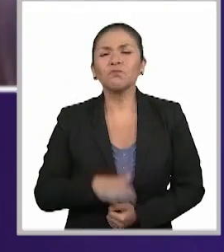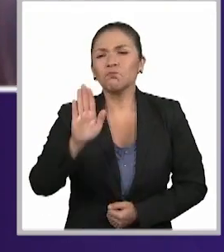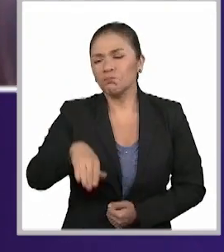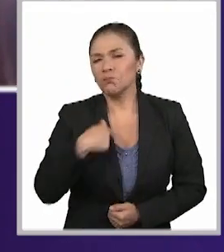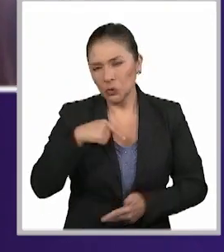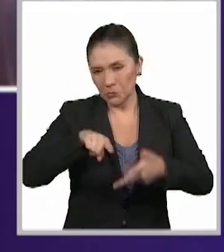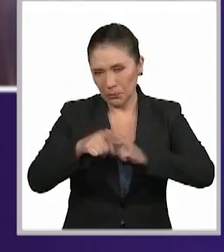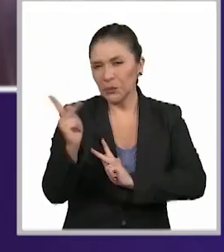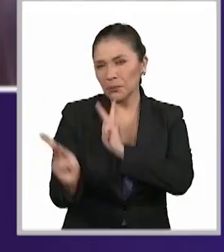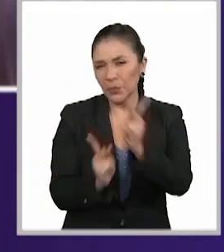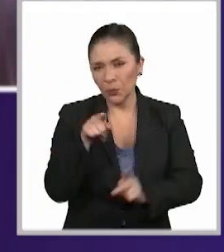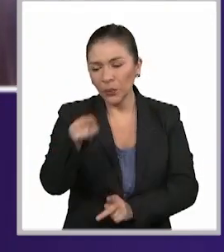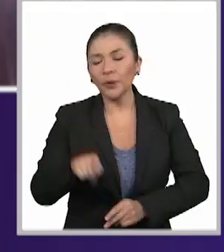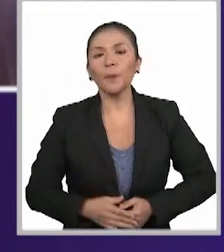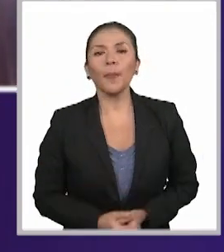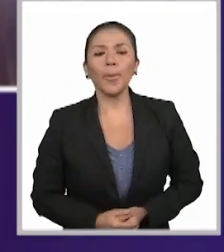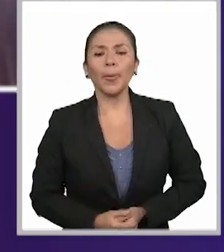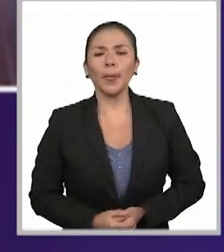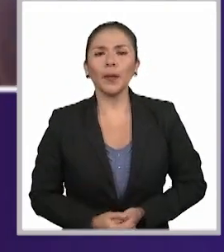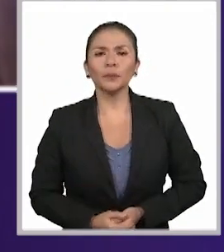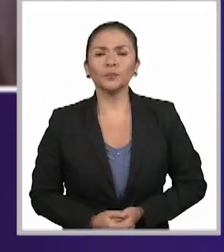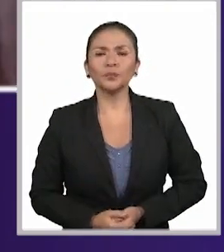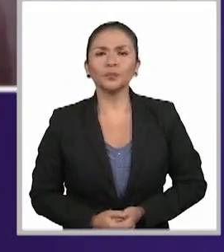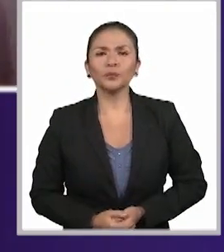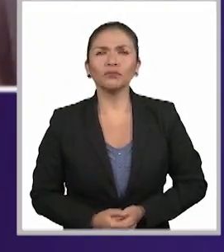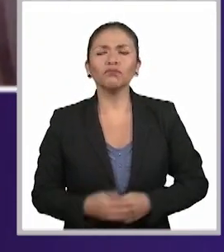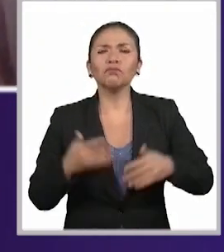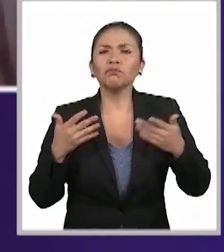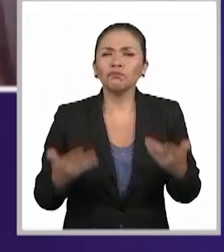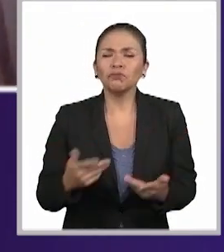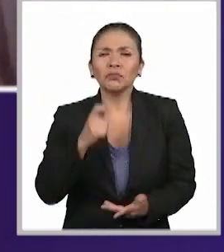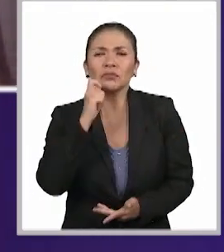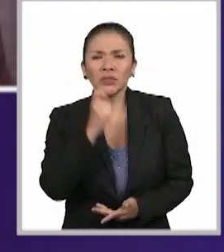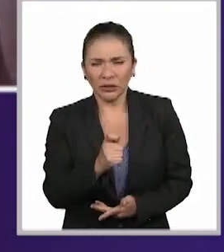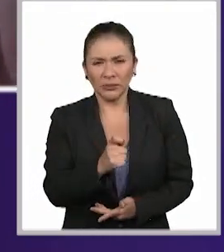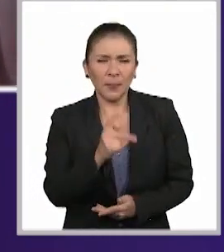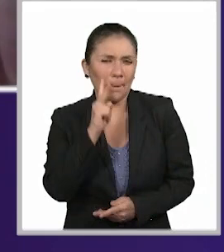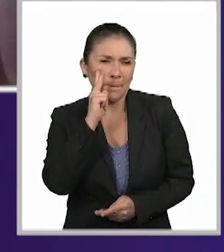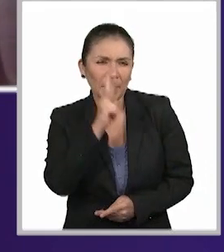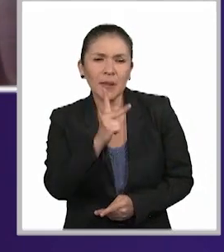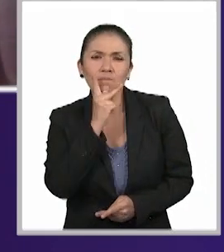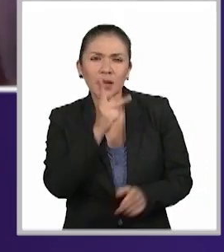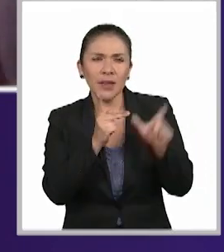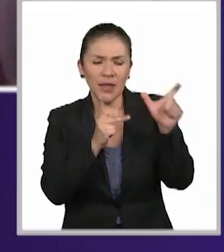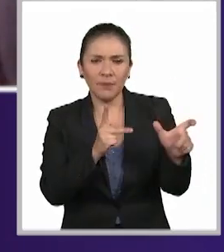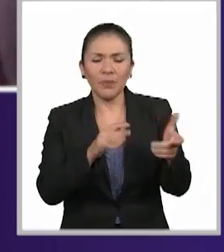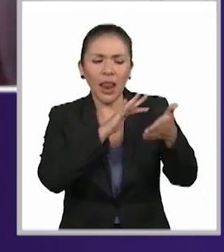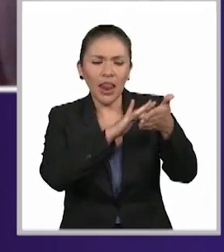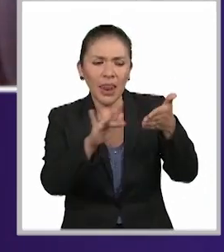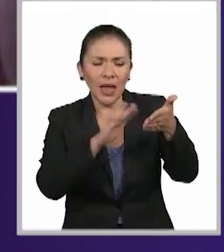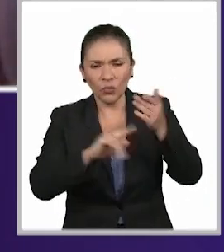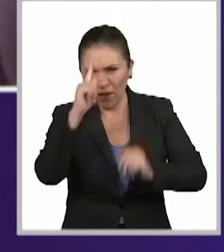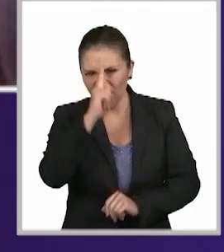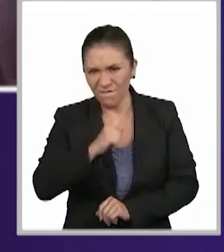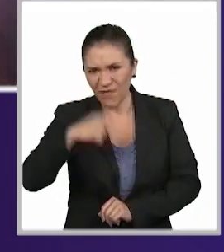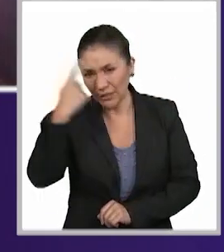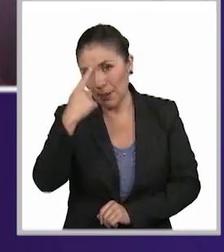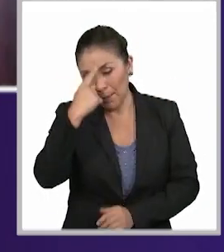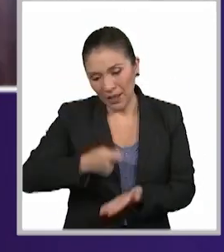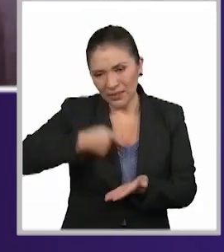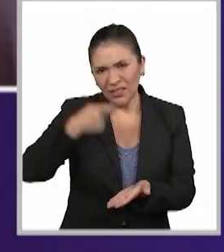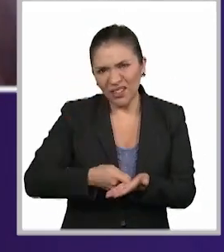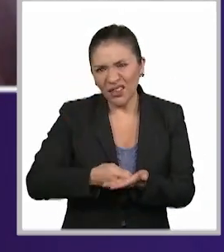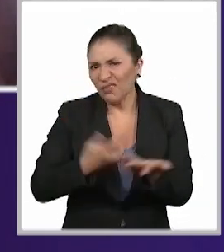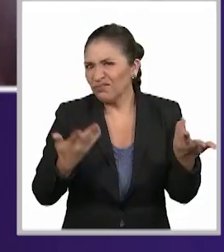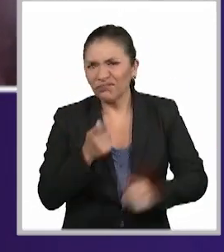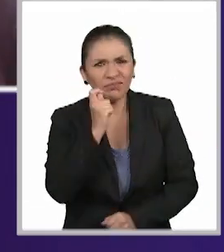Paula, permíteme comenzar preguntándote qué entendemos o qué deberíamos entender cuando nos referimos a una lectura fácil de una